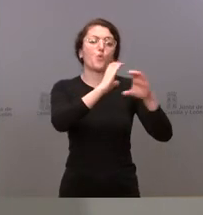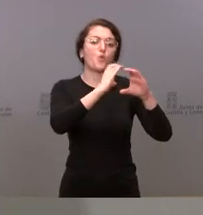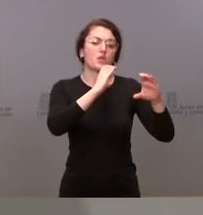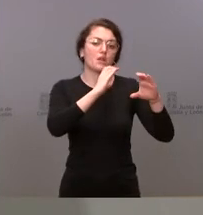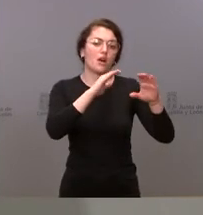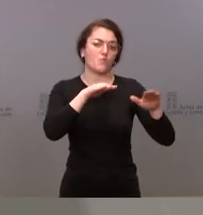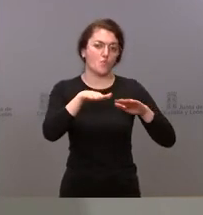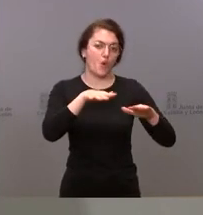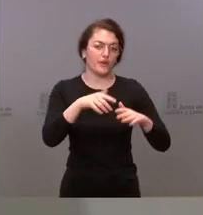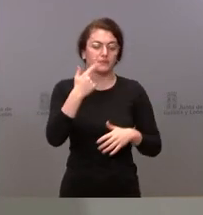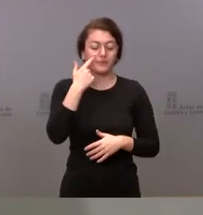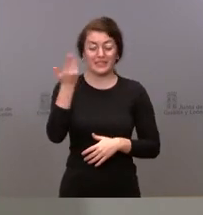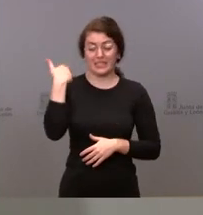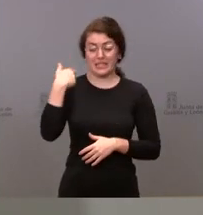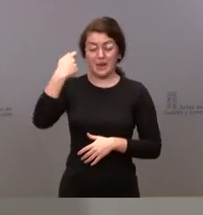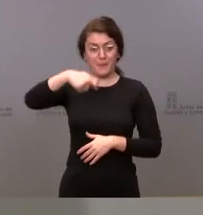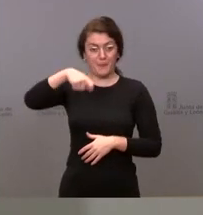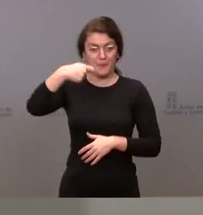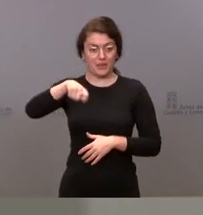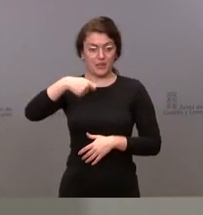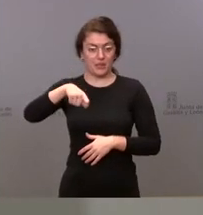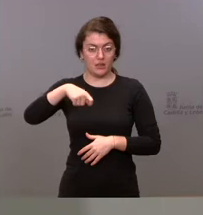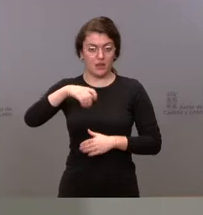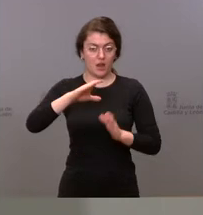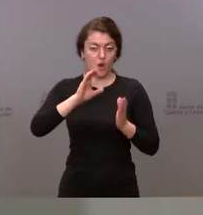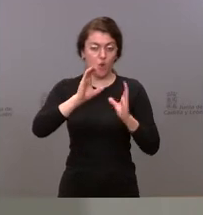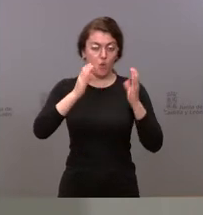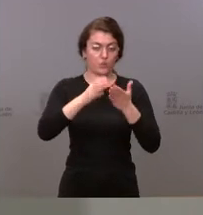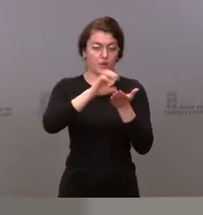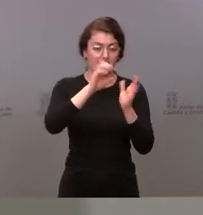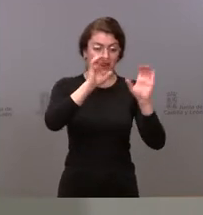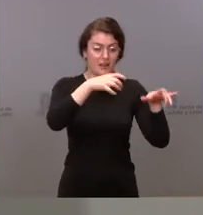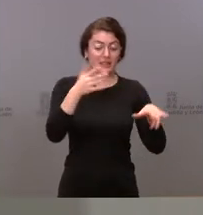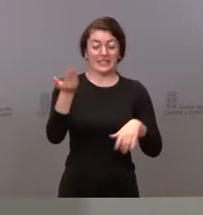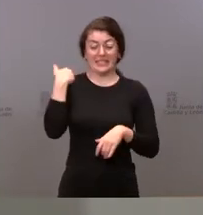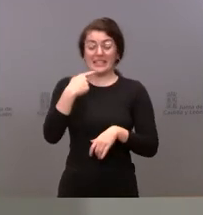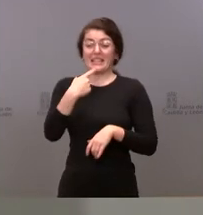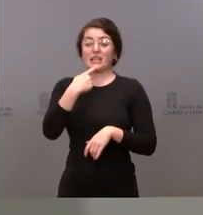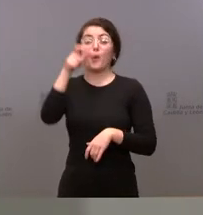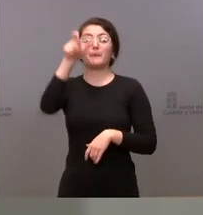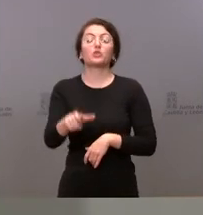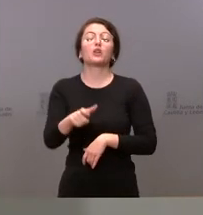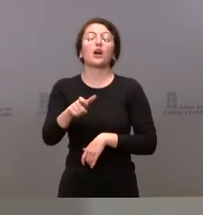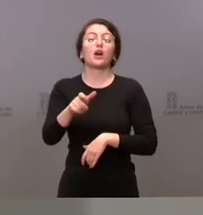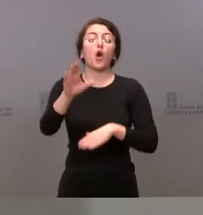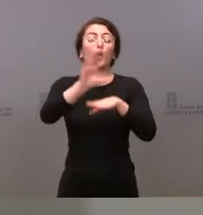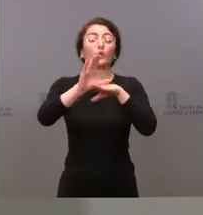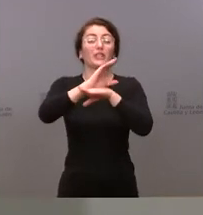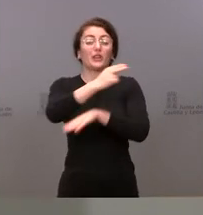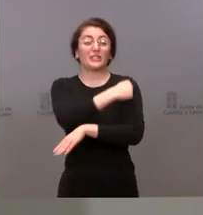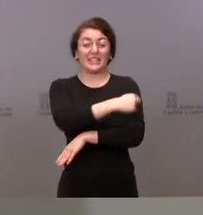Ayer el presidente de la Junta de Castellón manifestó que el consejero de Sanidad daría explicaciones detalladas del número,